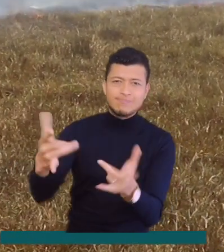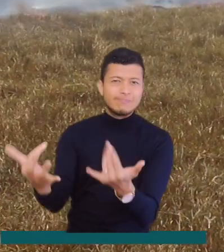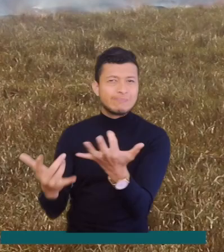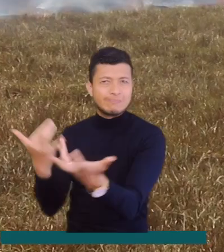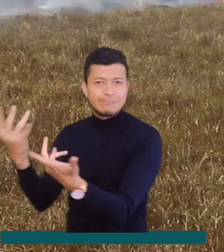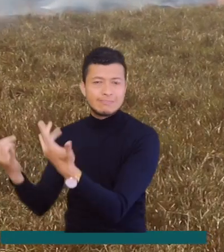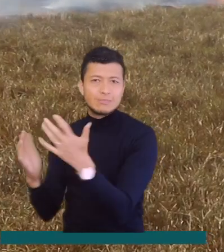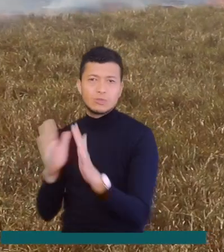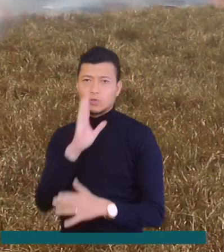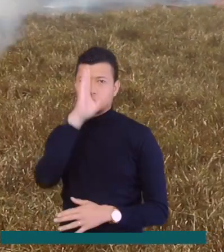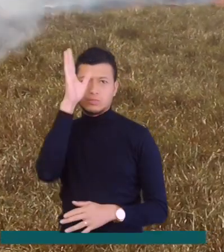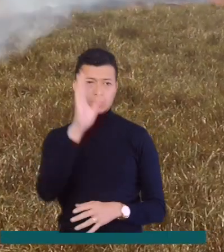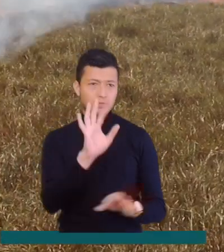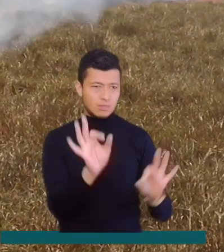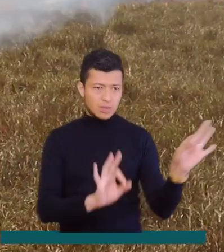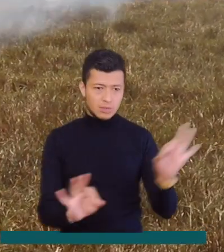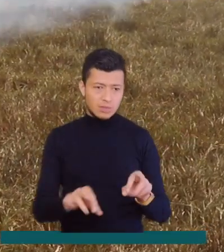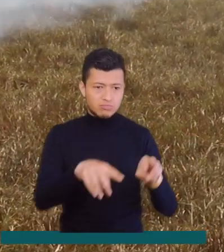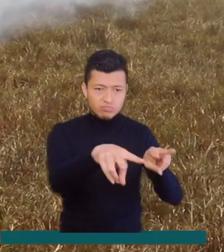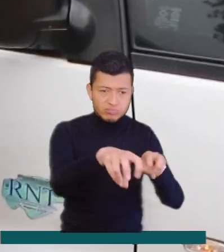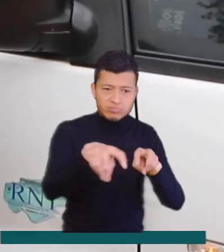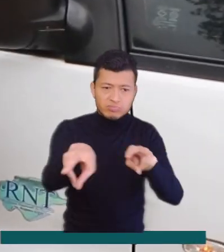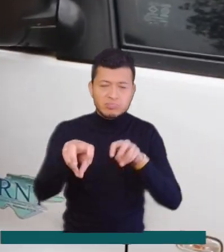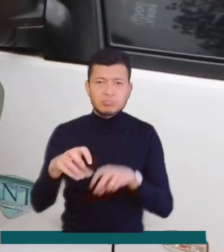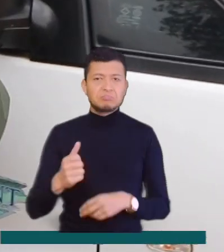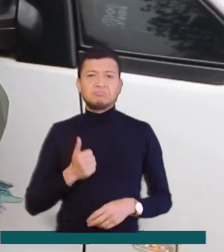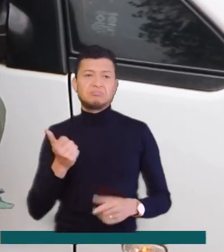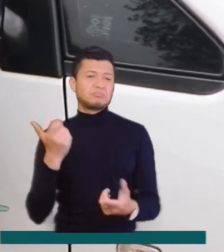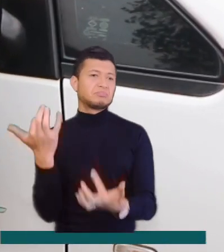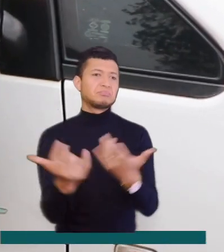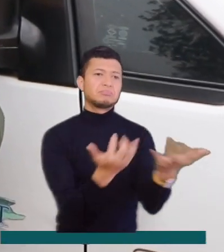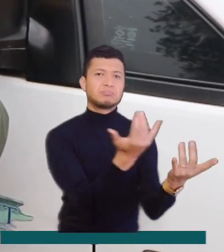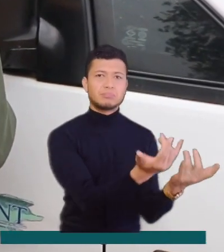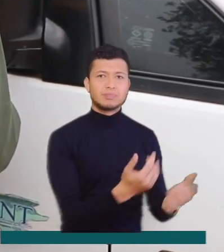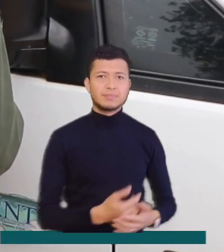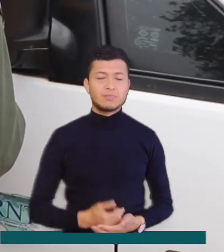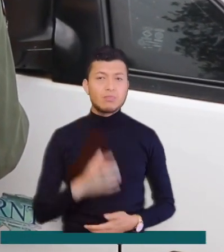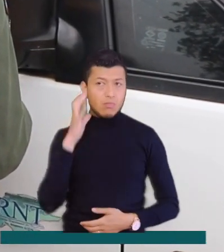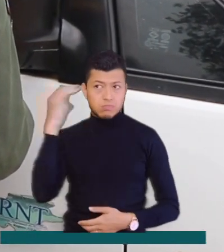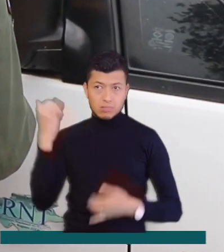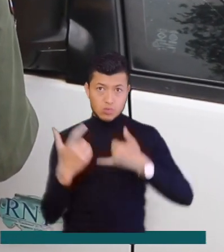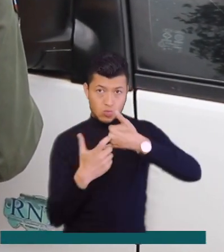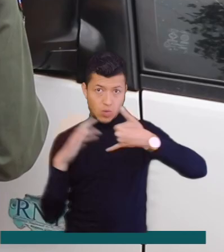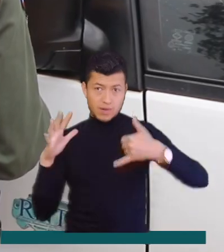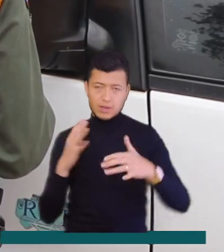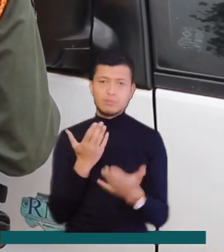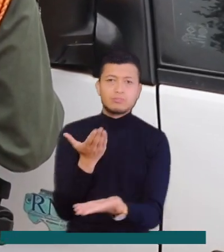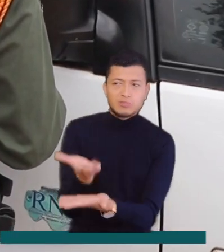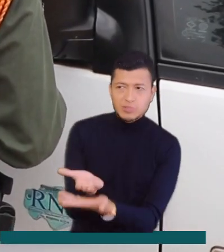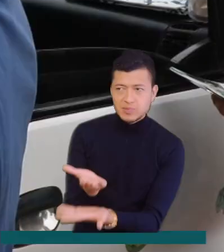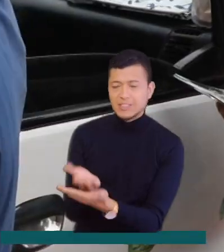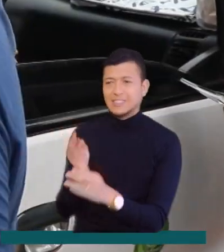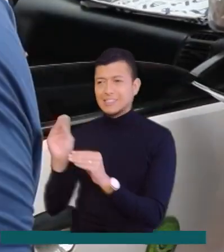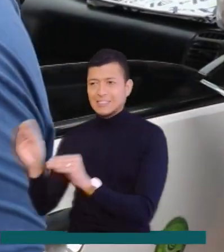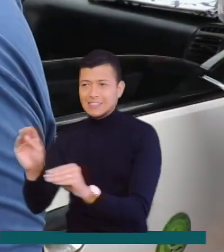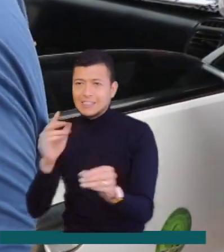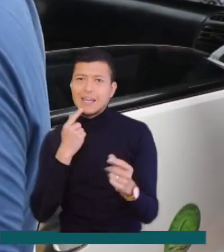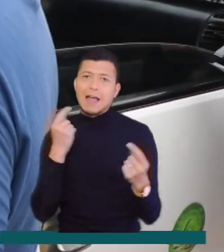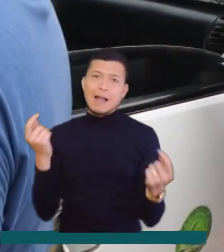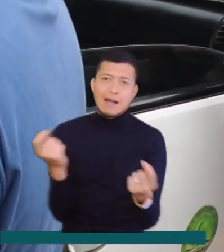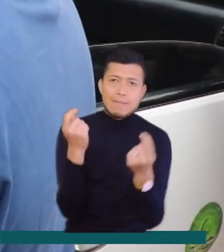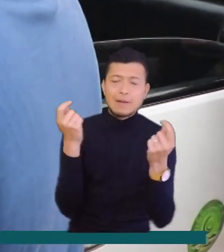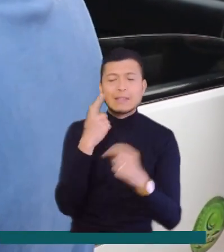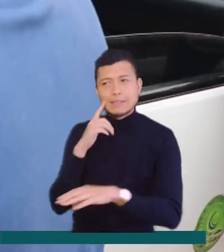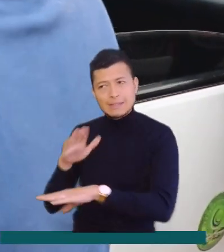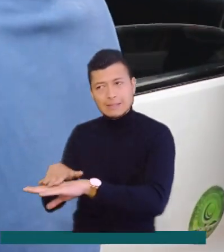preparar el terreno para los cultivos. Actualmente en el Guaviare se realizan diferentes propuestas pedagógicas y campañas